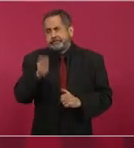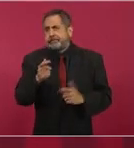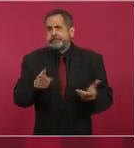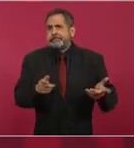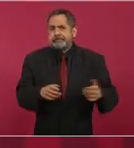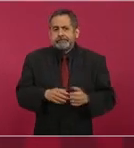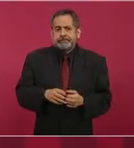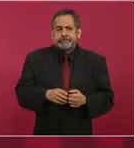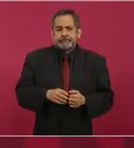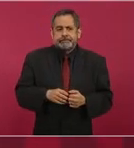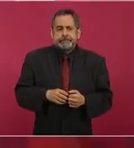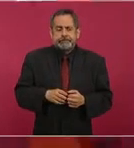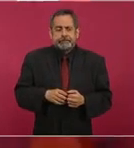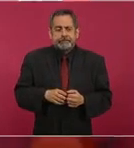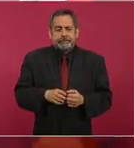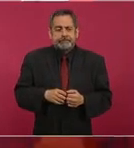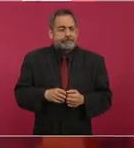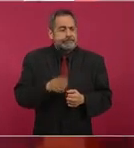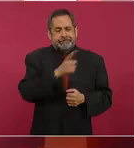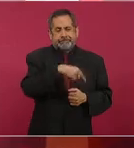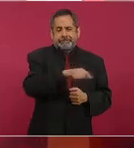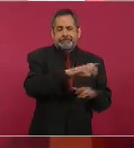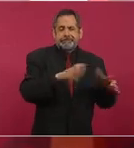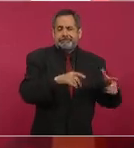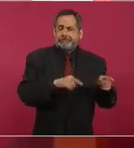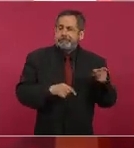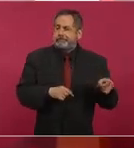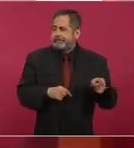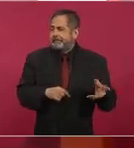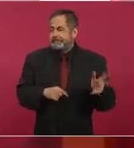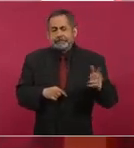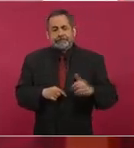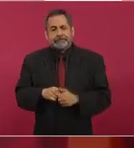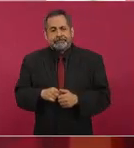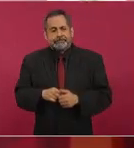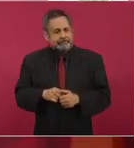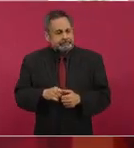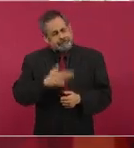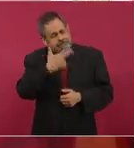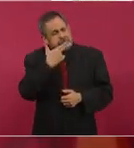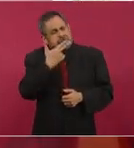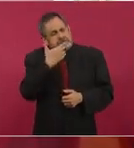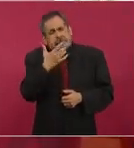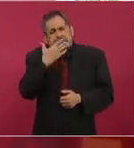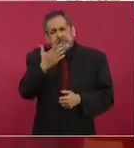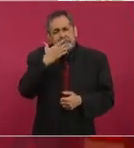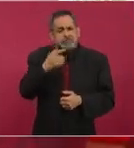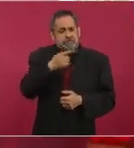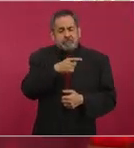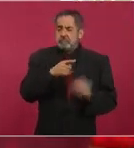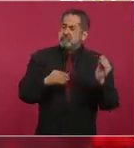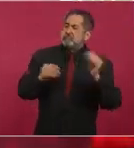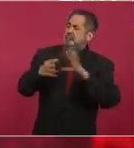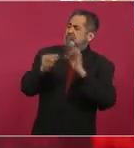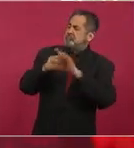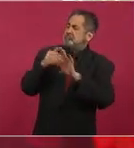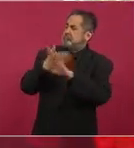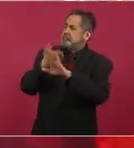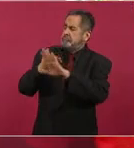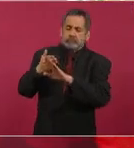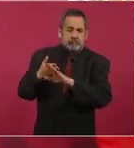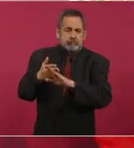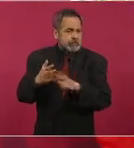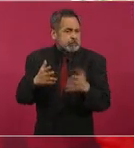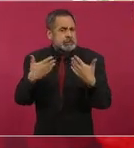algo que enriquece la vida pública del